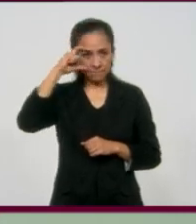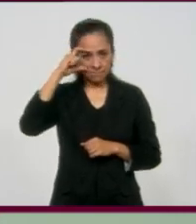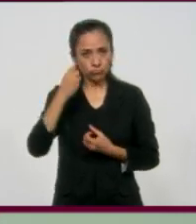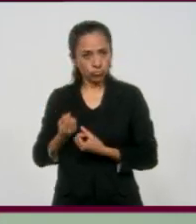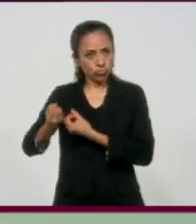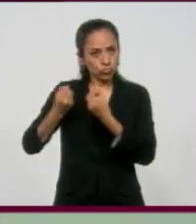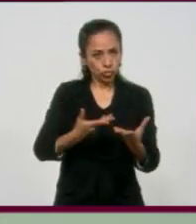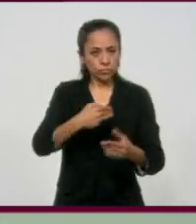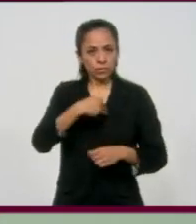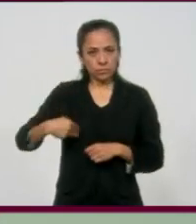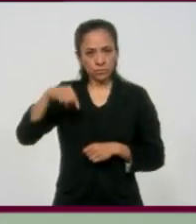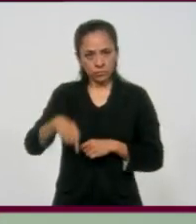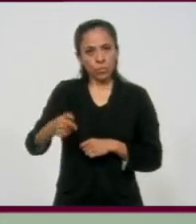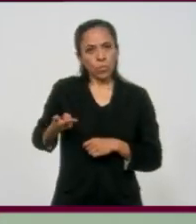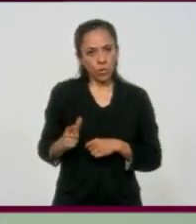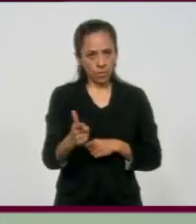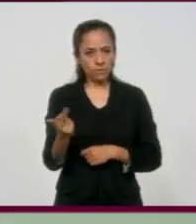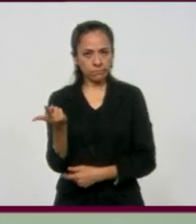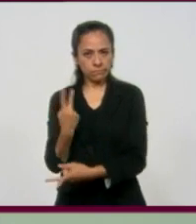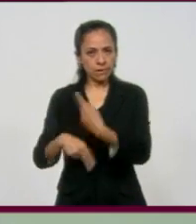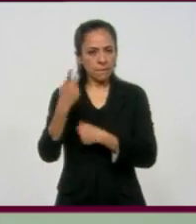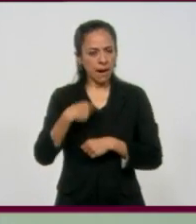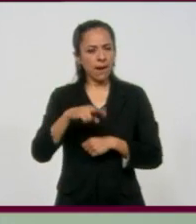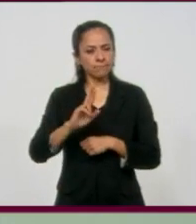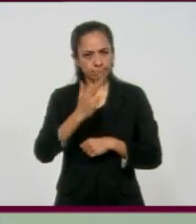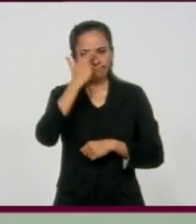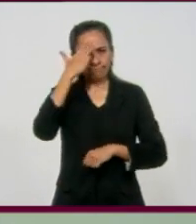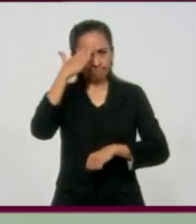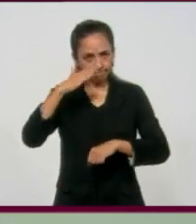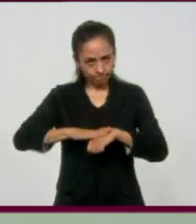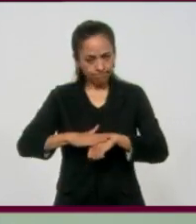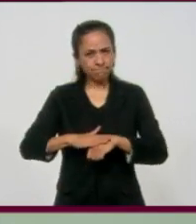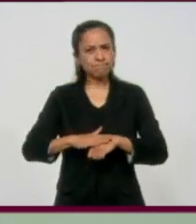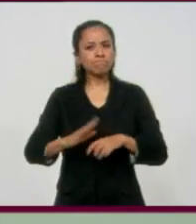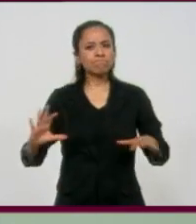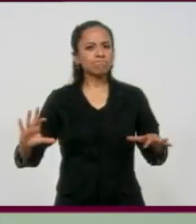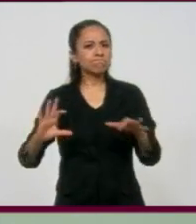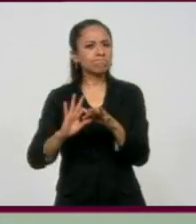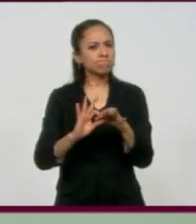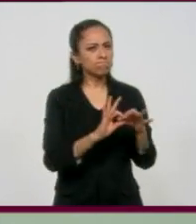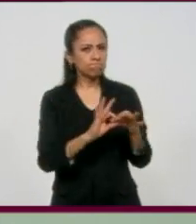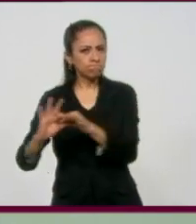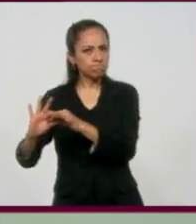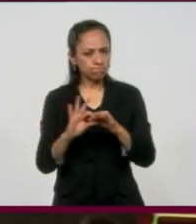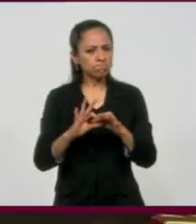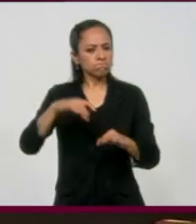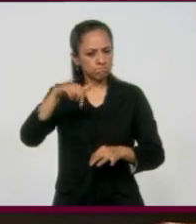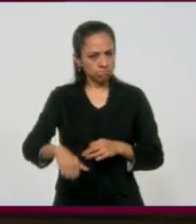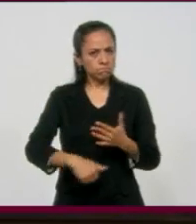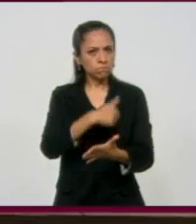finalidad de conmemorar los especiales lazos que nos unen con esta ciudad.